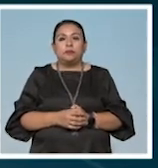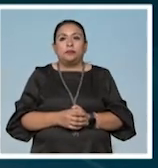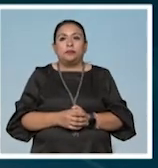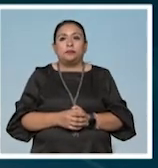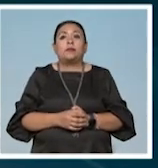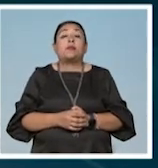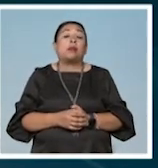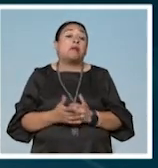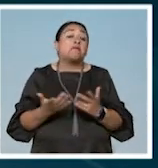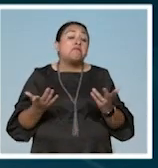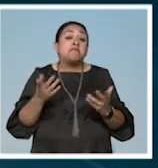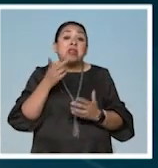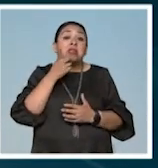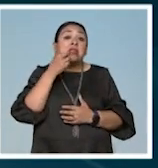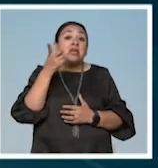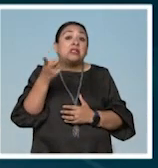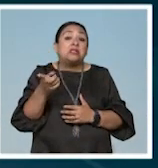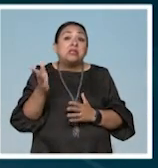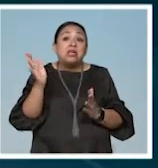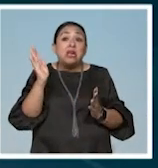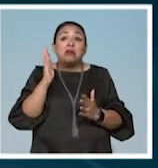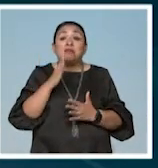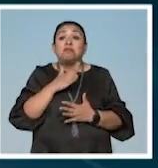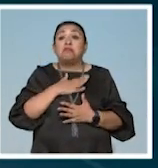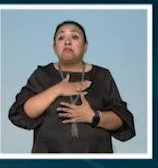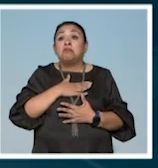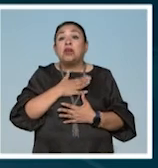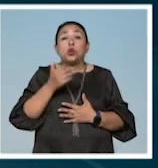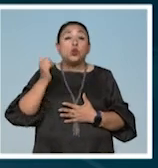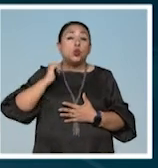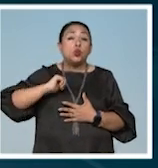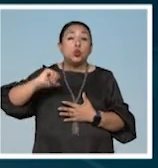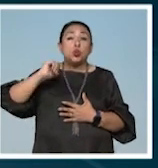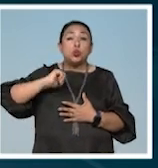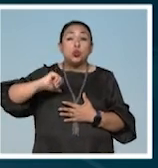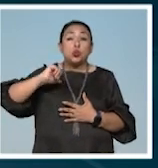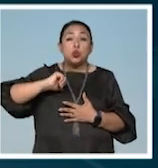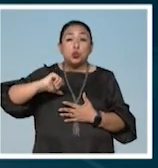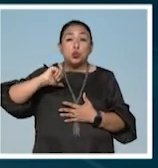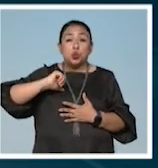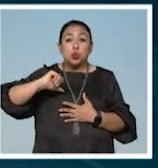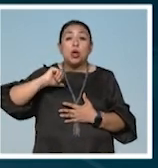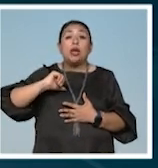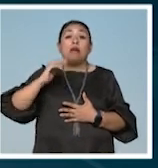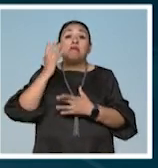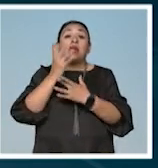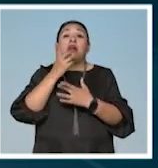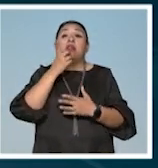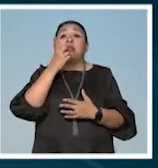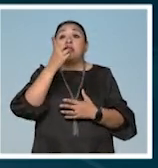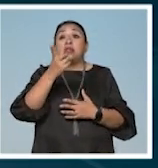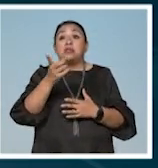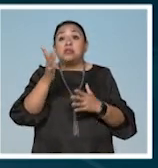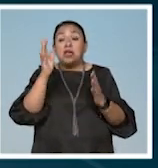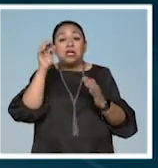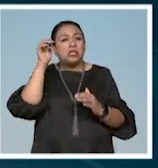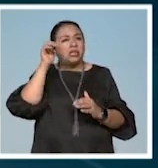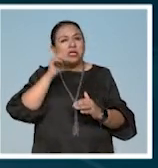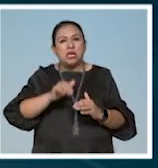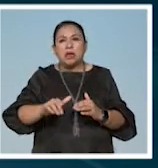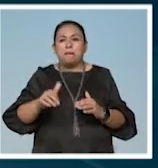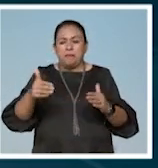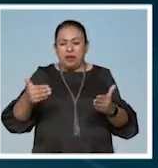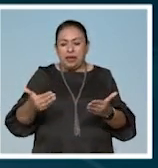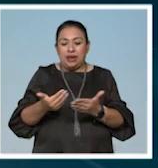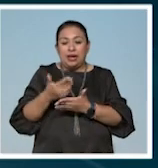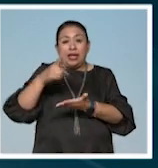Se suponía que nuestros antepasados decían que siempre nacías